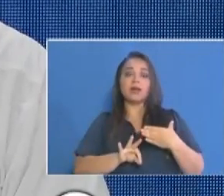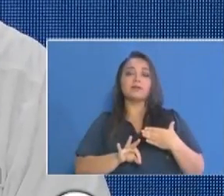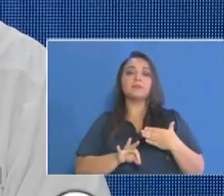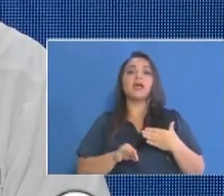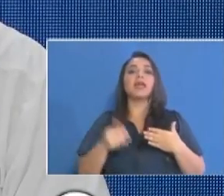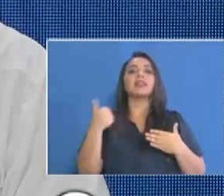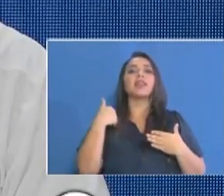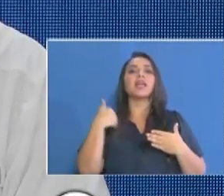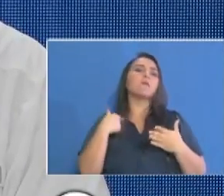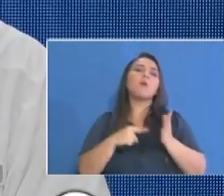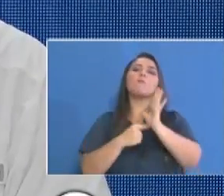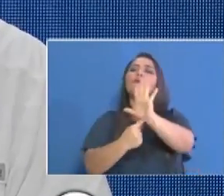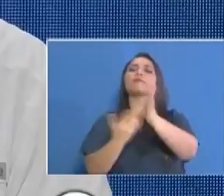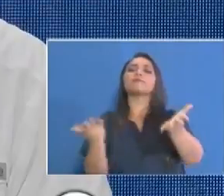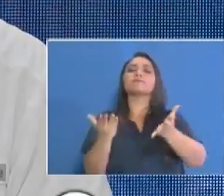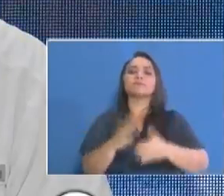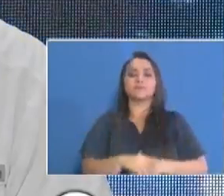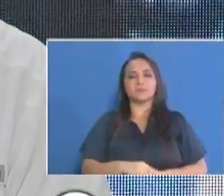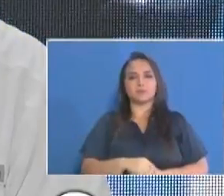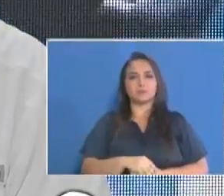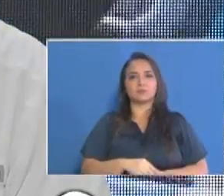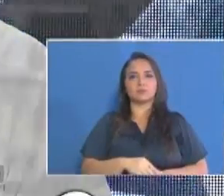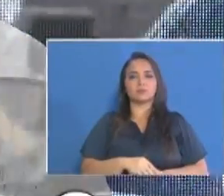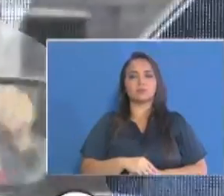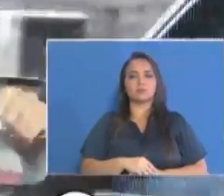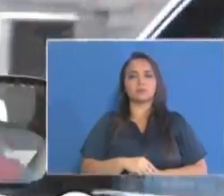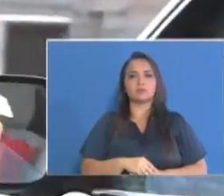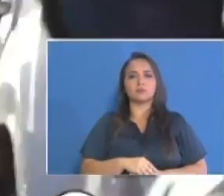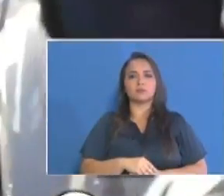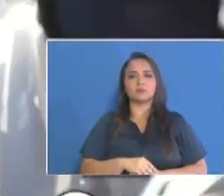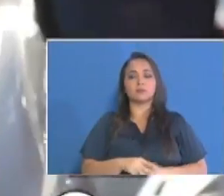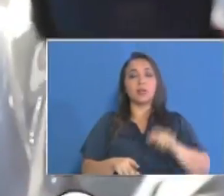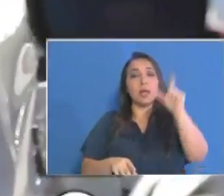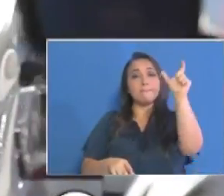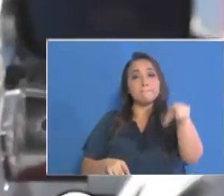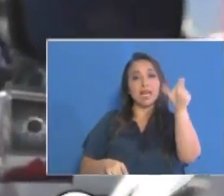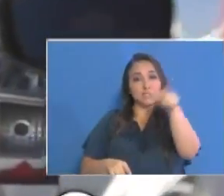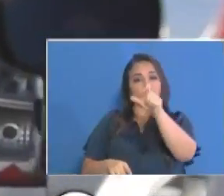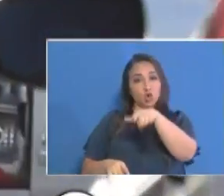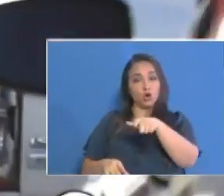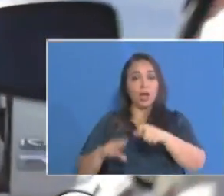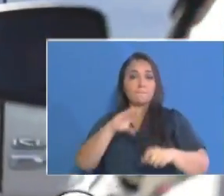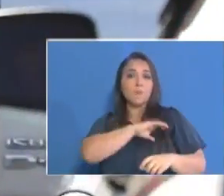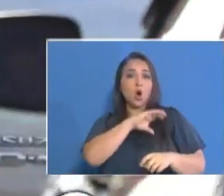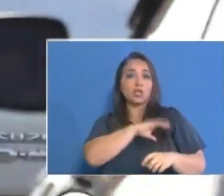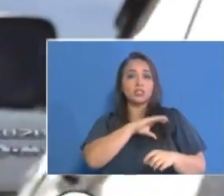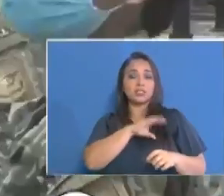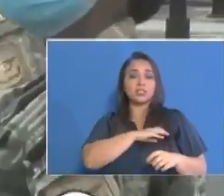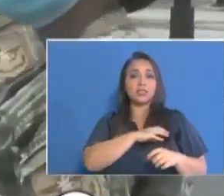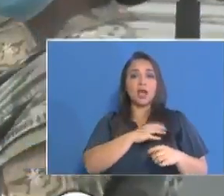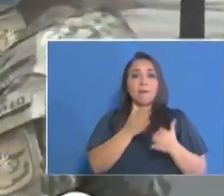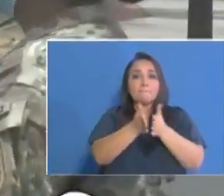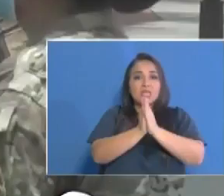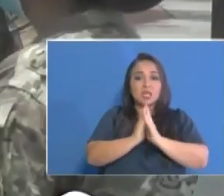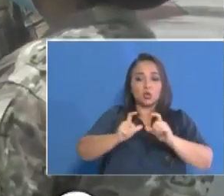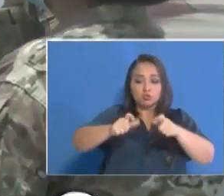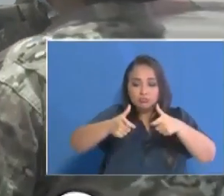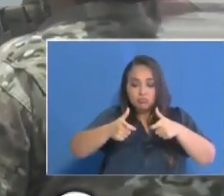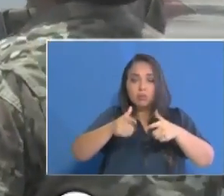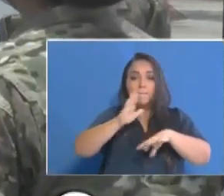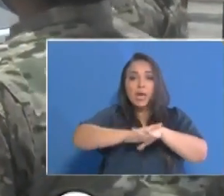siguientes medidas aumento del personal en los puestos de retenes y controles